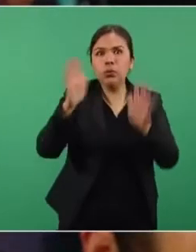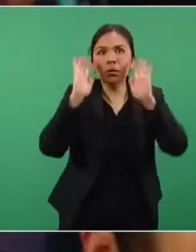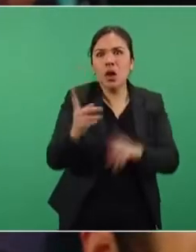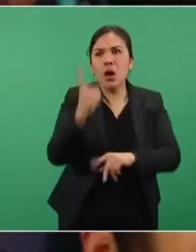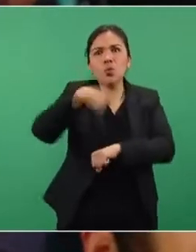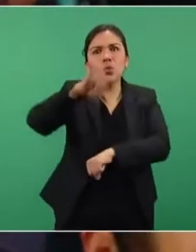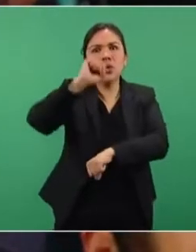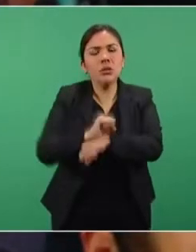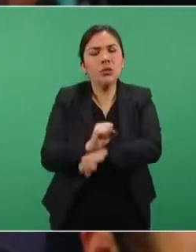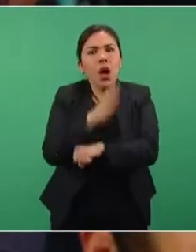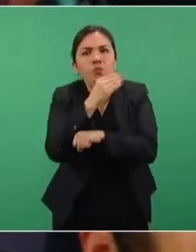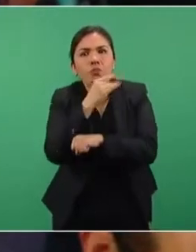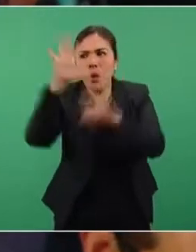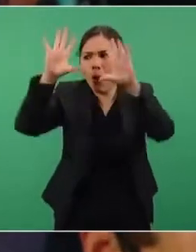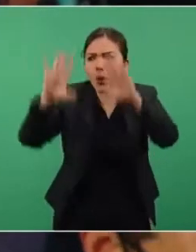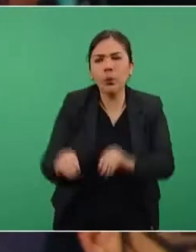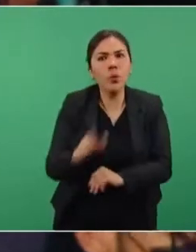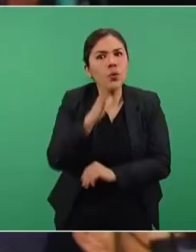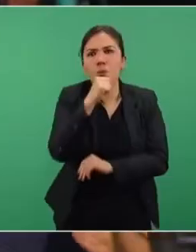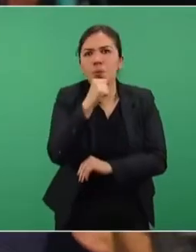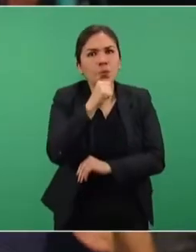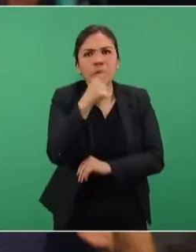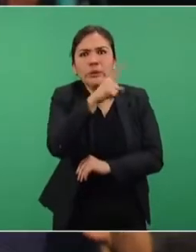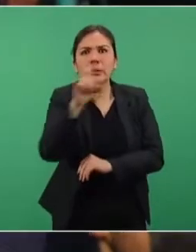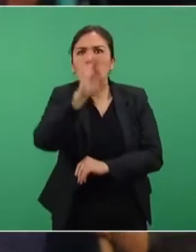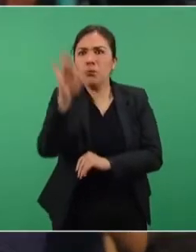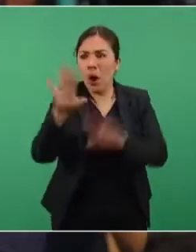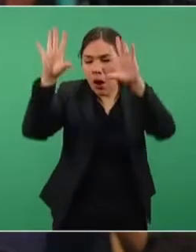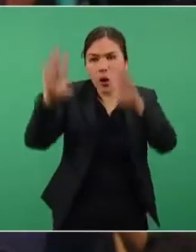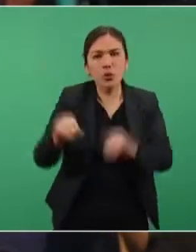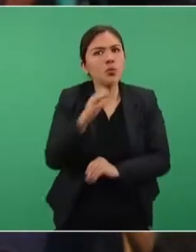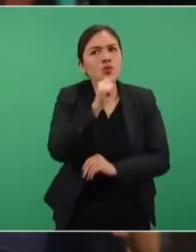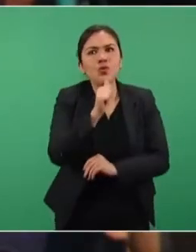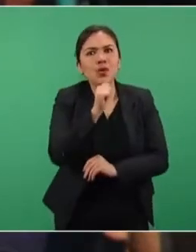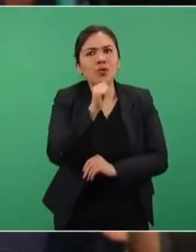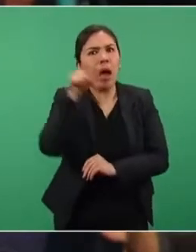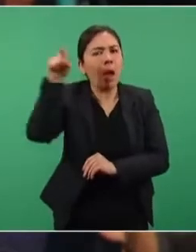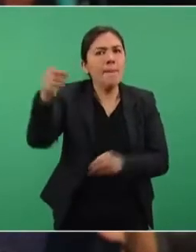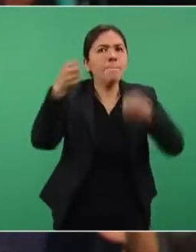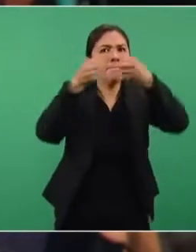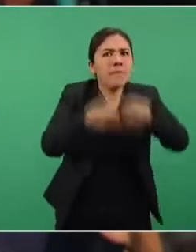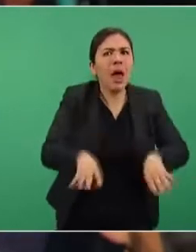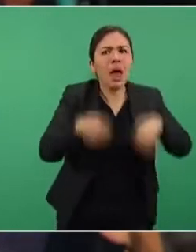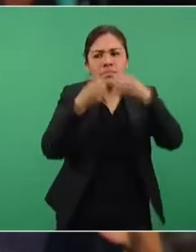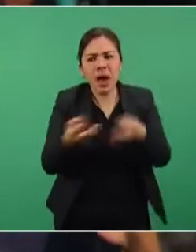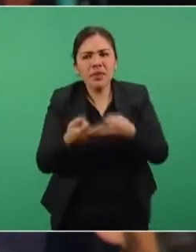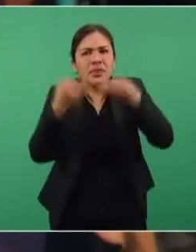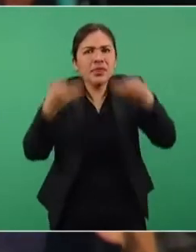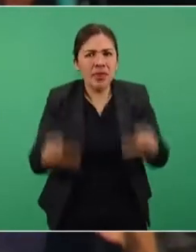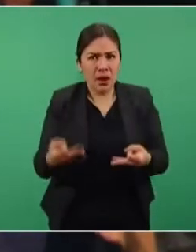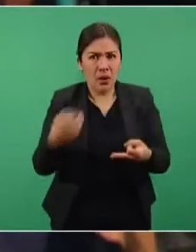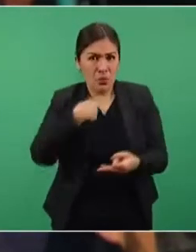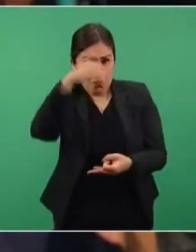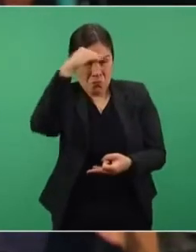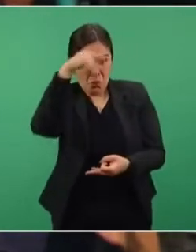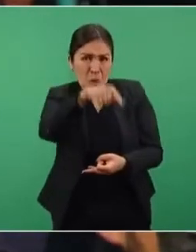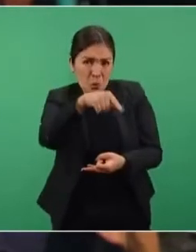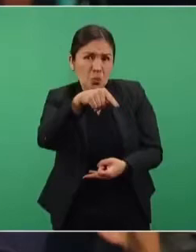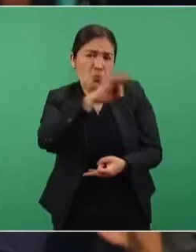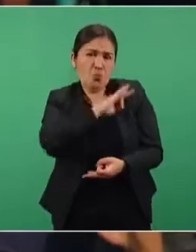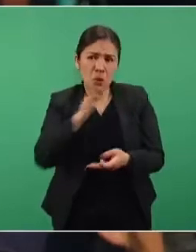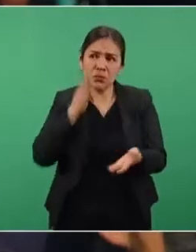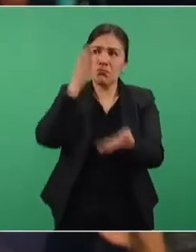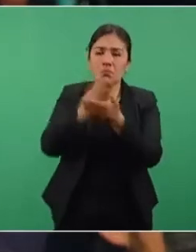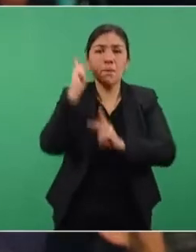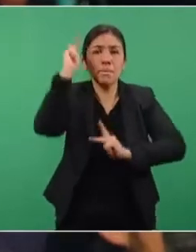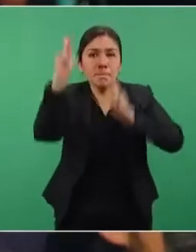semana y no han podido sofocarlo al 100, todo lo que se está perdiendo en hectáreas, etcétera. Y preguntarle si no consideraría más importante,